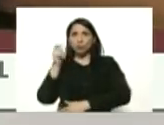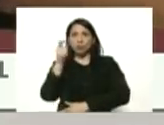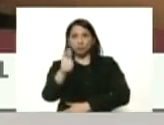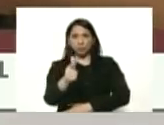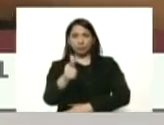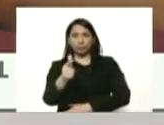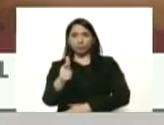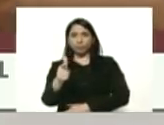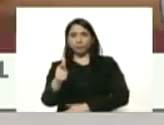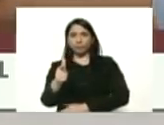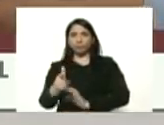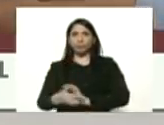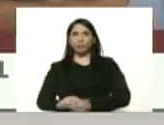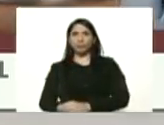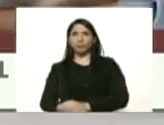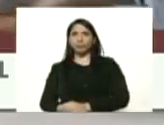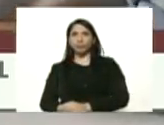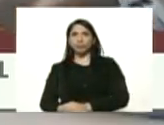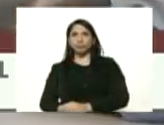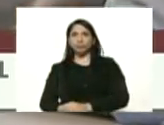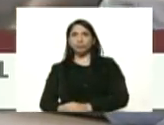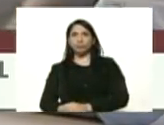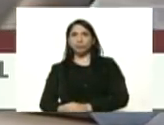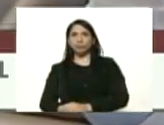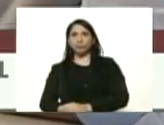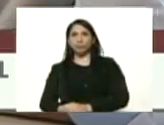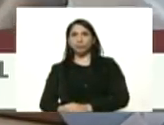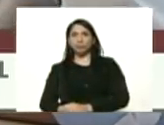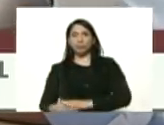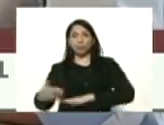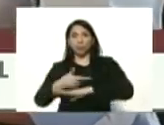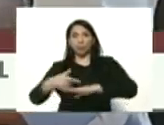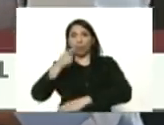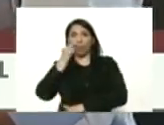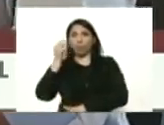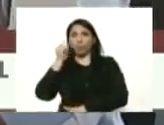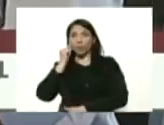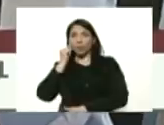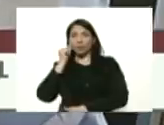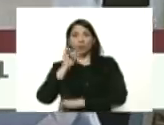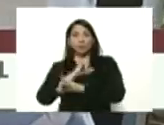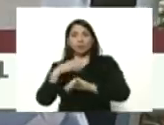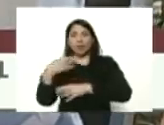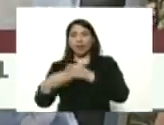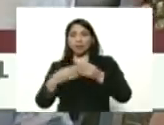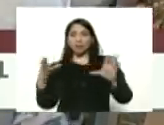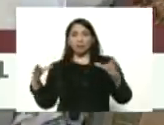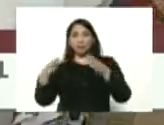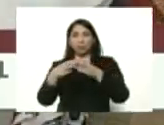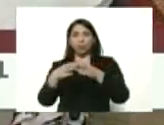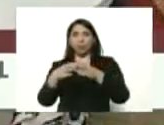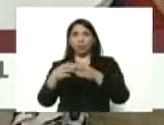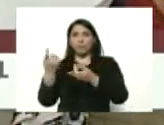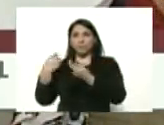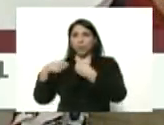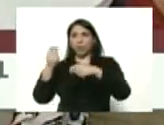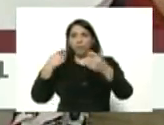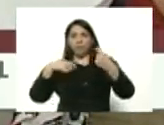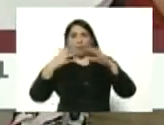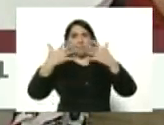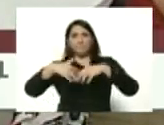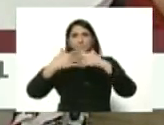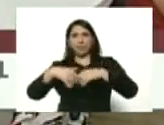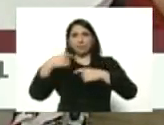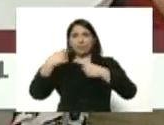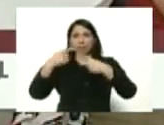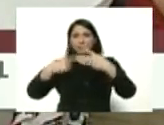por otro lado presidente hay gobernadores que han ya realizado reuniones con cámaras de comercio en sus